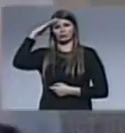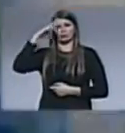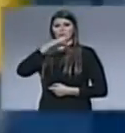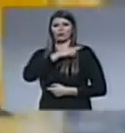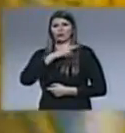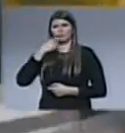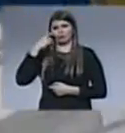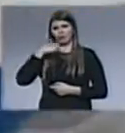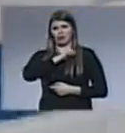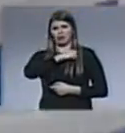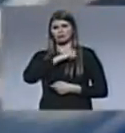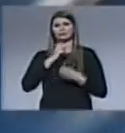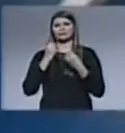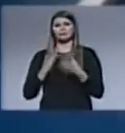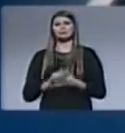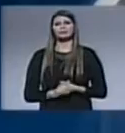prisión.